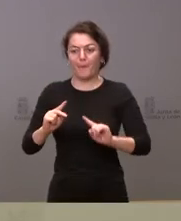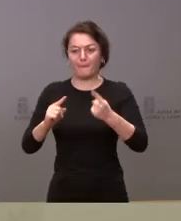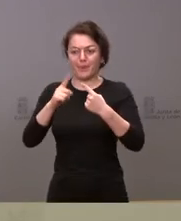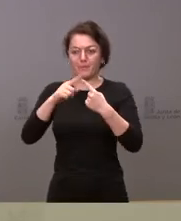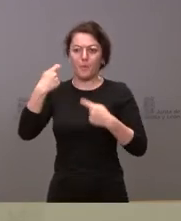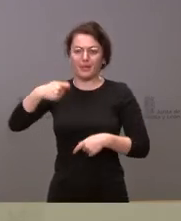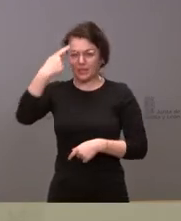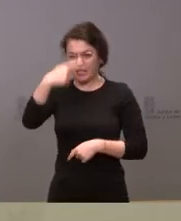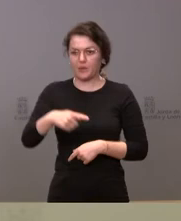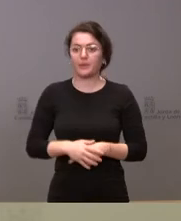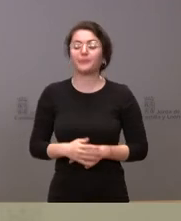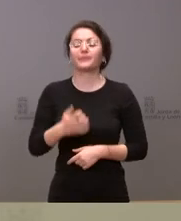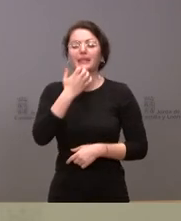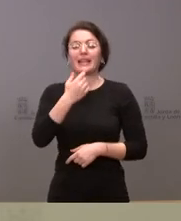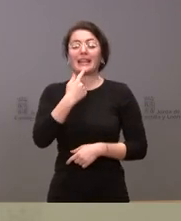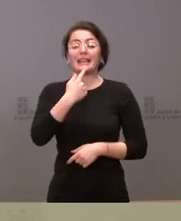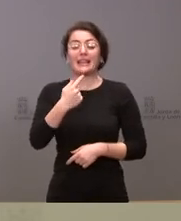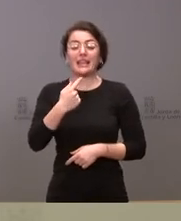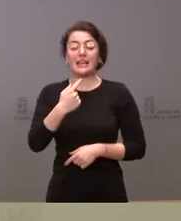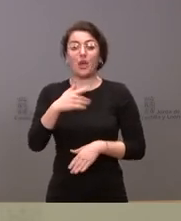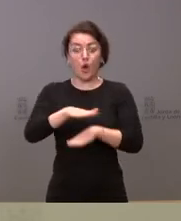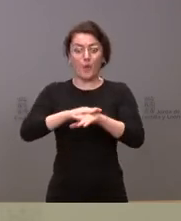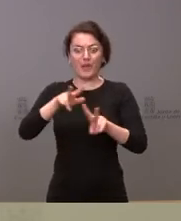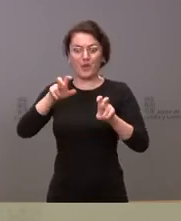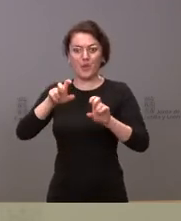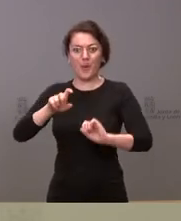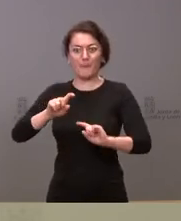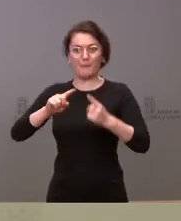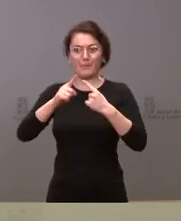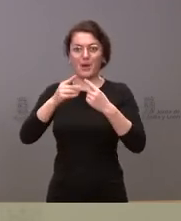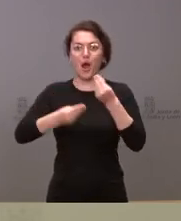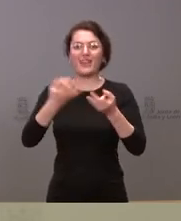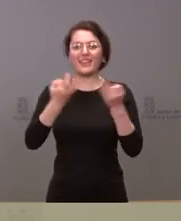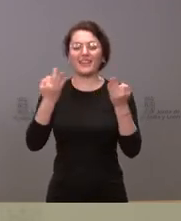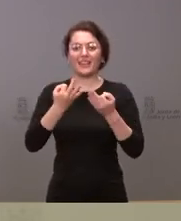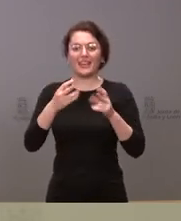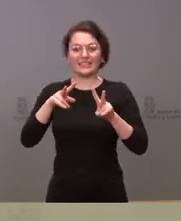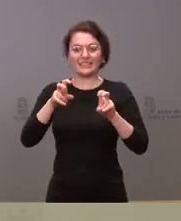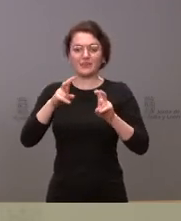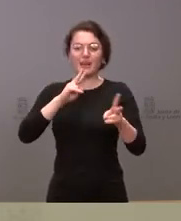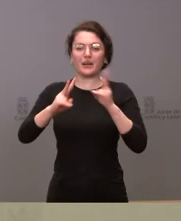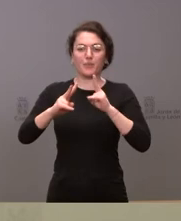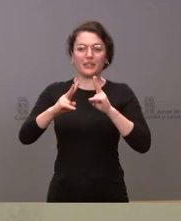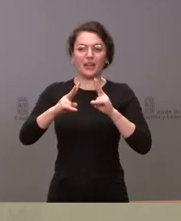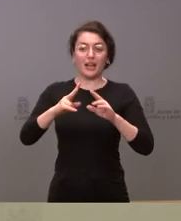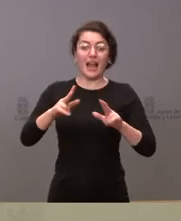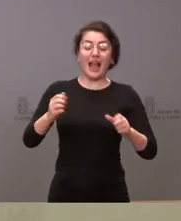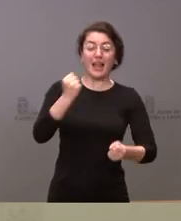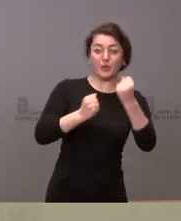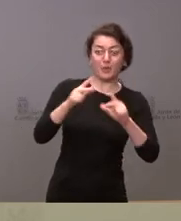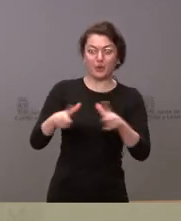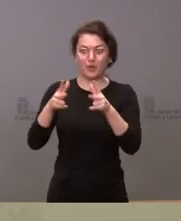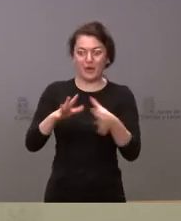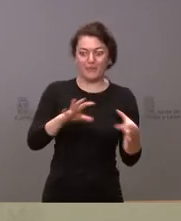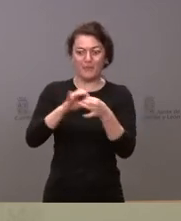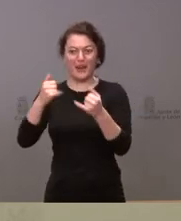Sí, dice que una de las primeras medidas del nuevo Gobierno será la respuesta en ámbito económico y social en relación a la crisis. ¿Hasta qué punto se